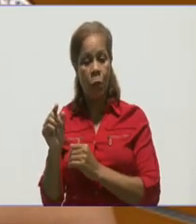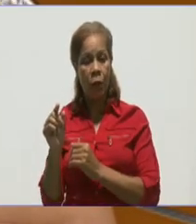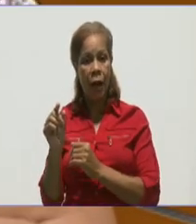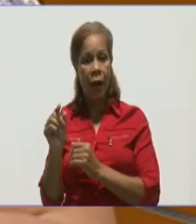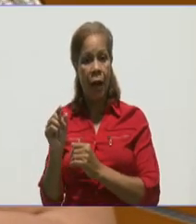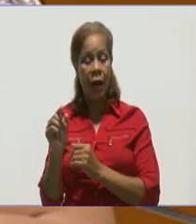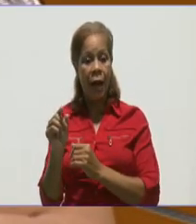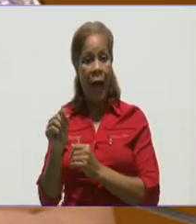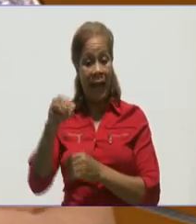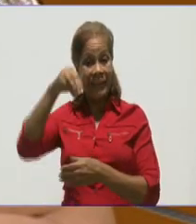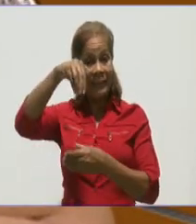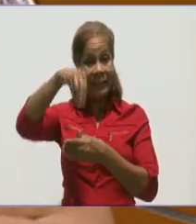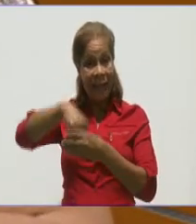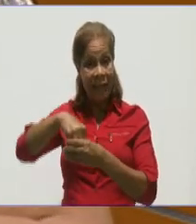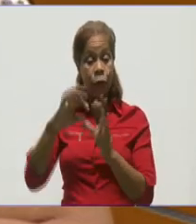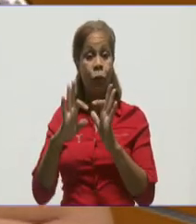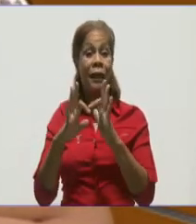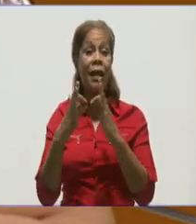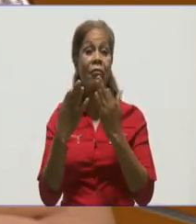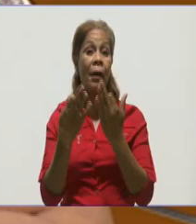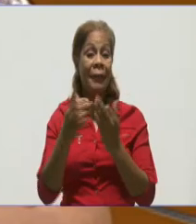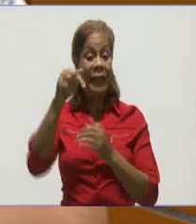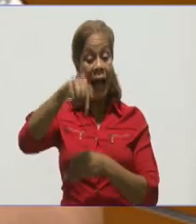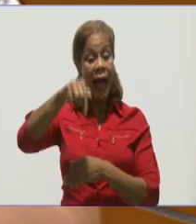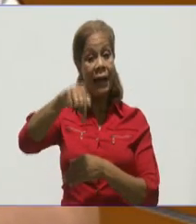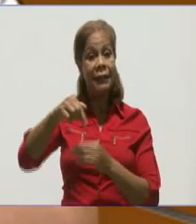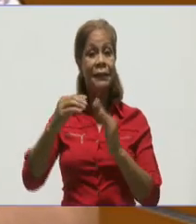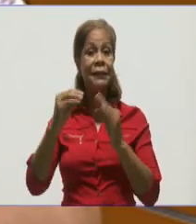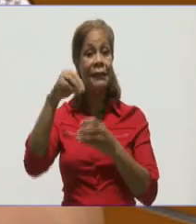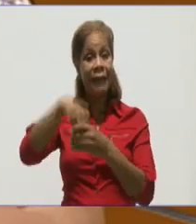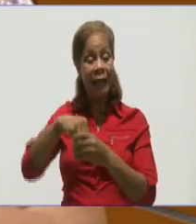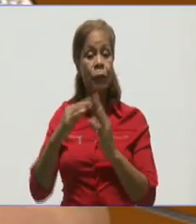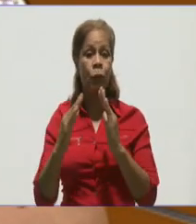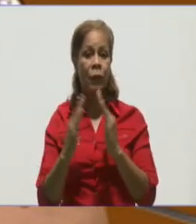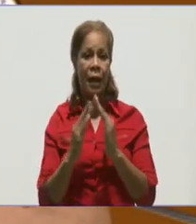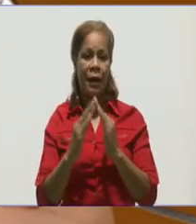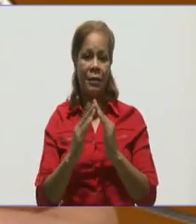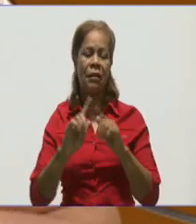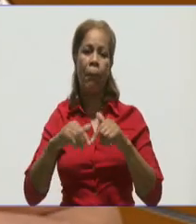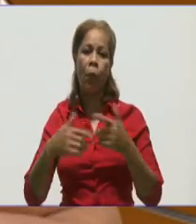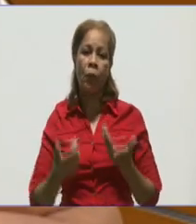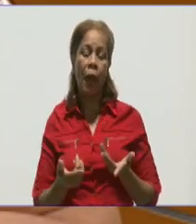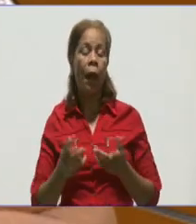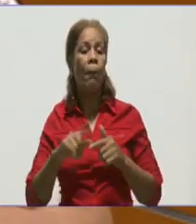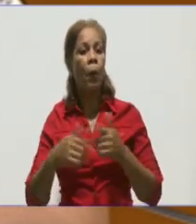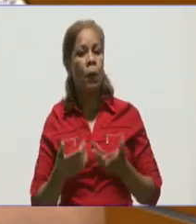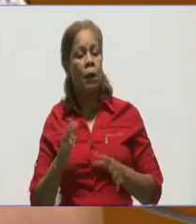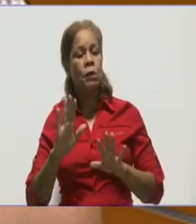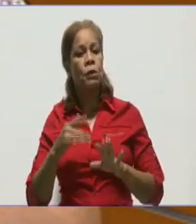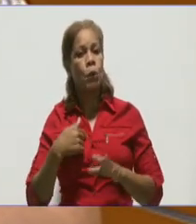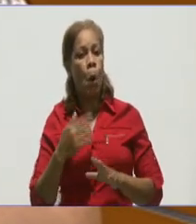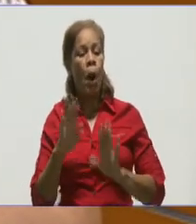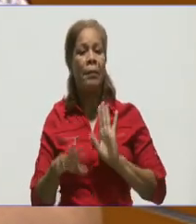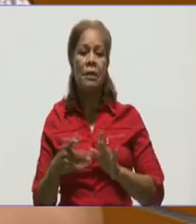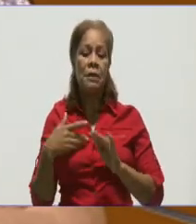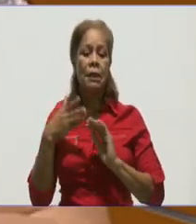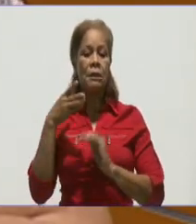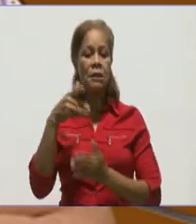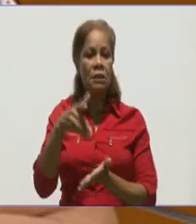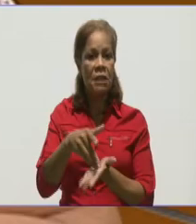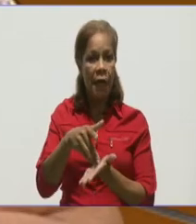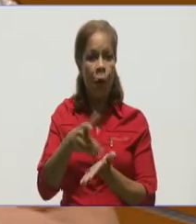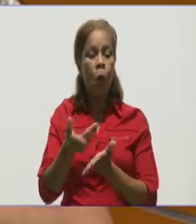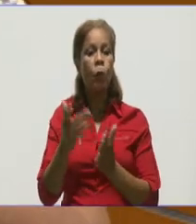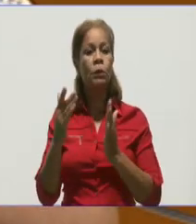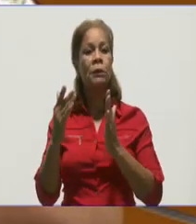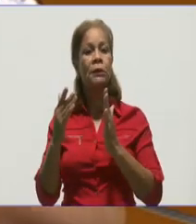intradomiciliario. Es decir, ahí en la vivienda. ¿Por qué? Porque yo llego de la calle y me quito el nasobuco. Porque no